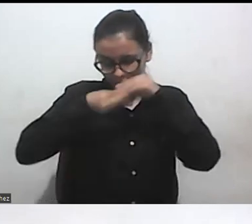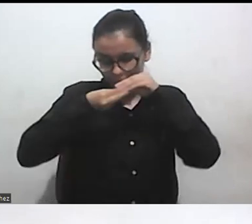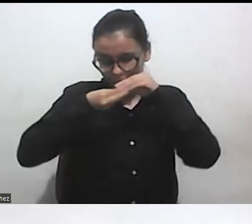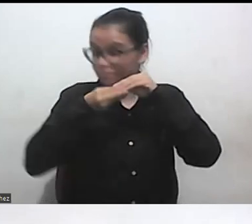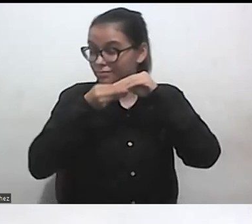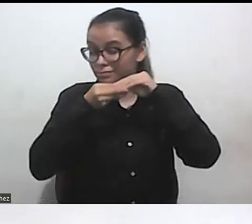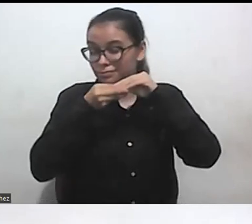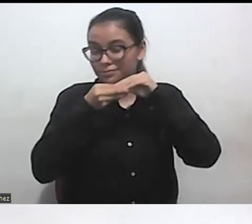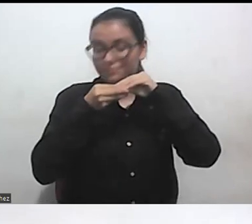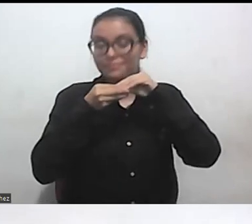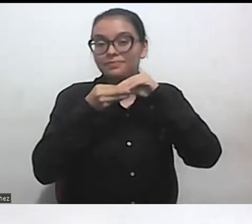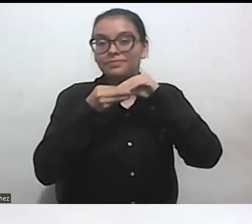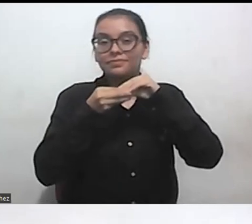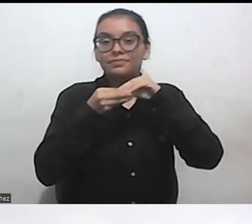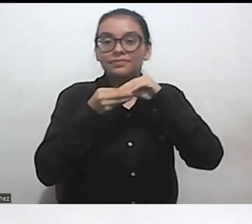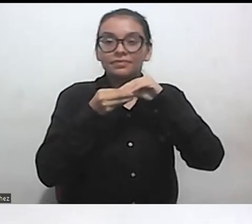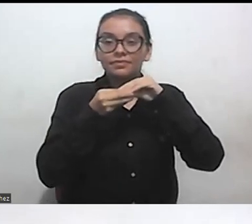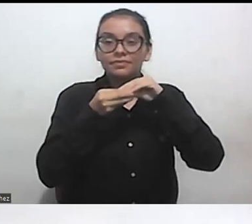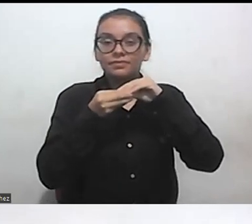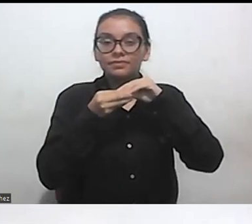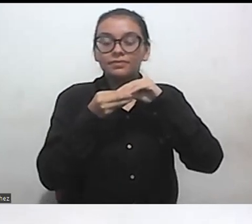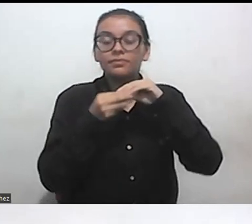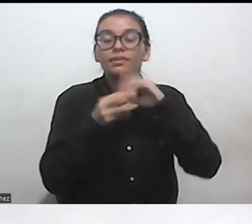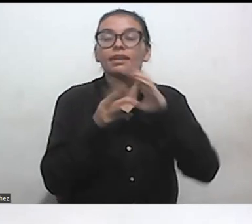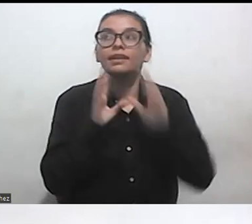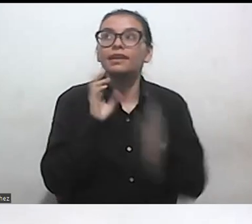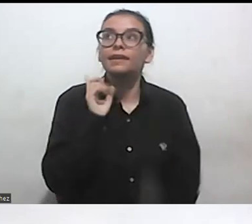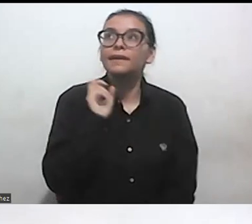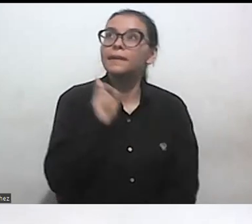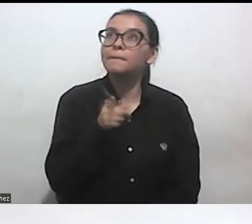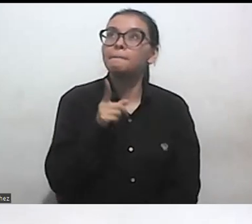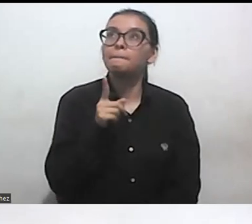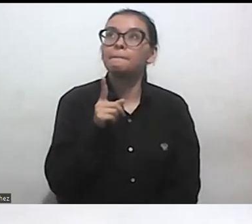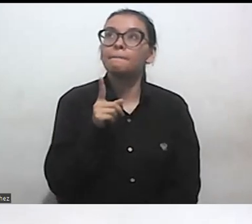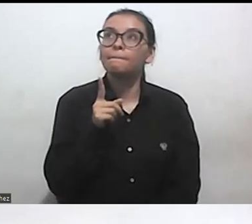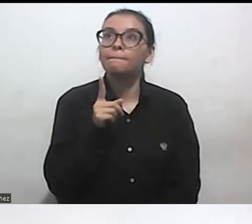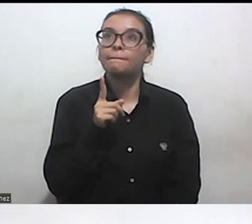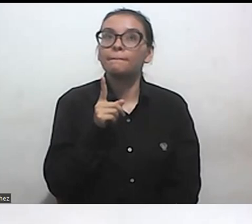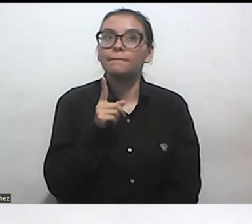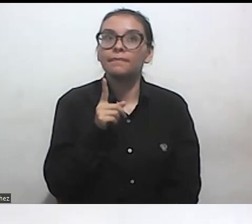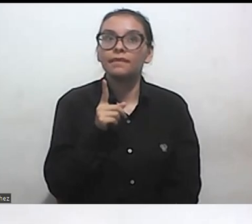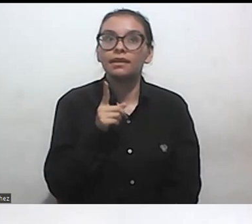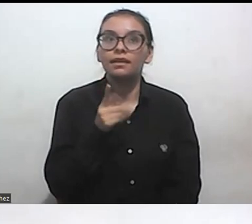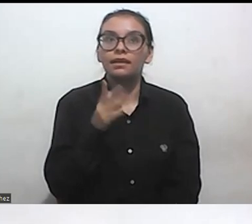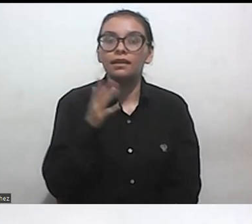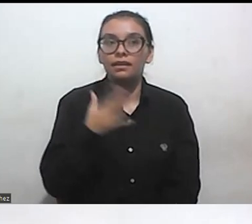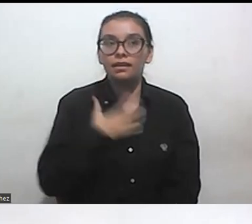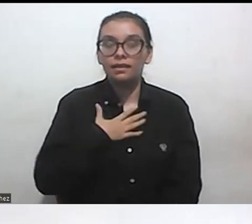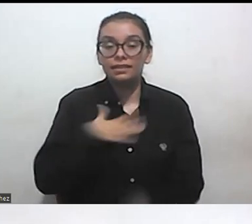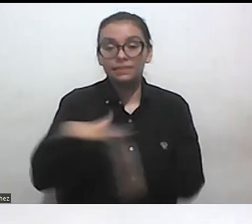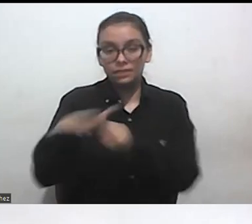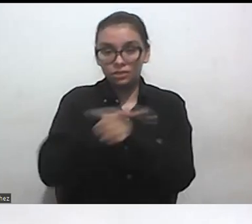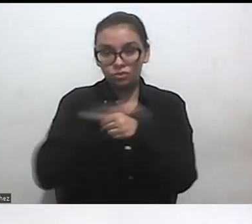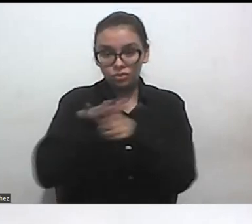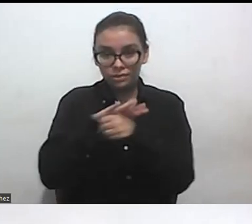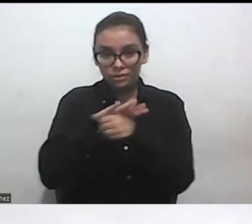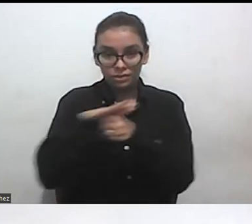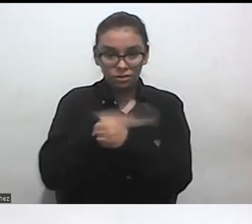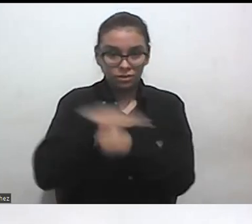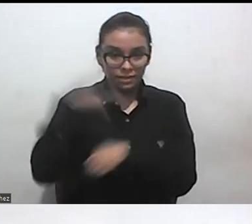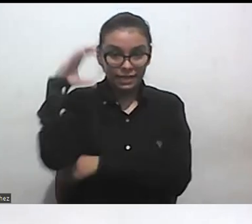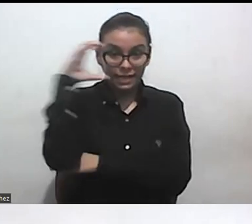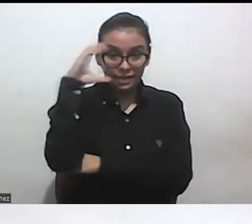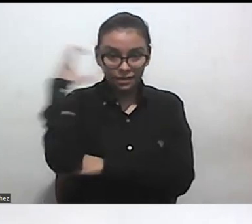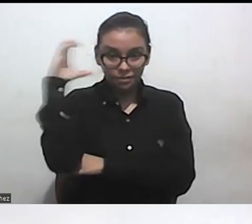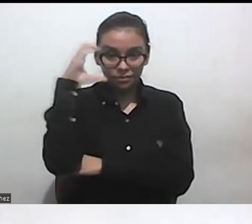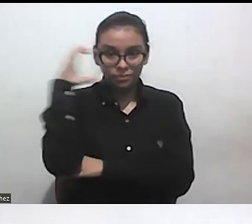es también la una cuestión que tenemos en Colombia y es que las